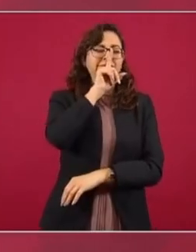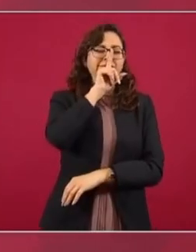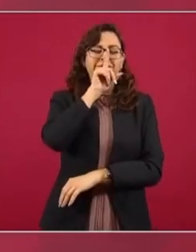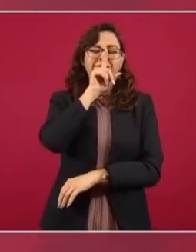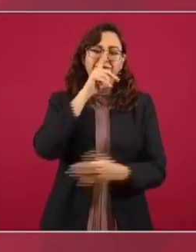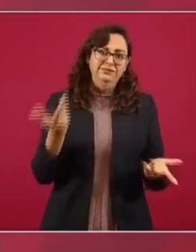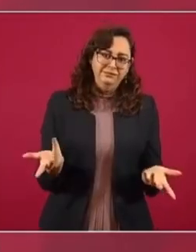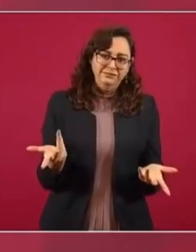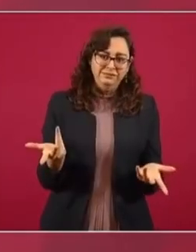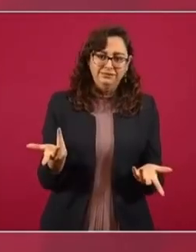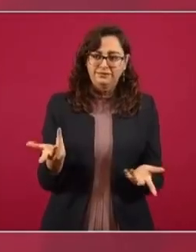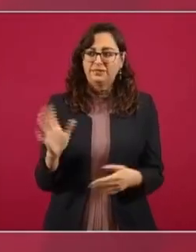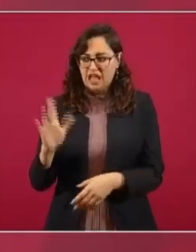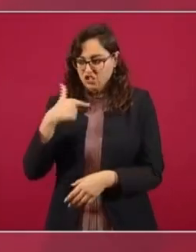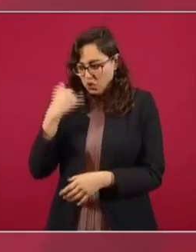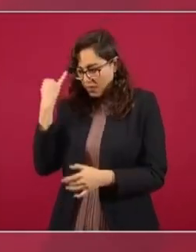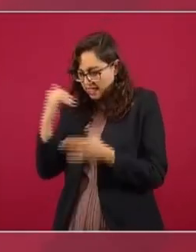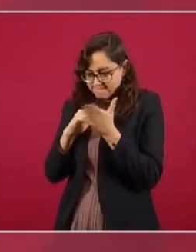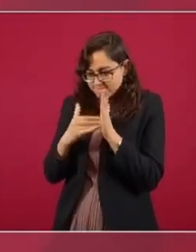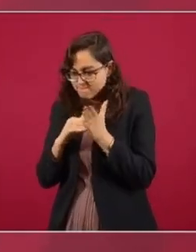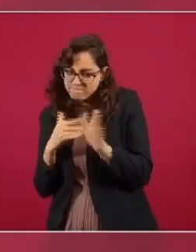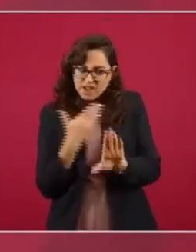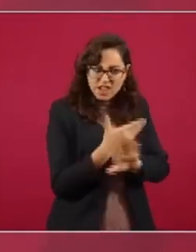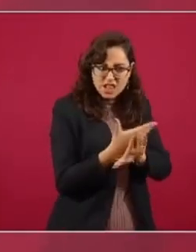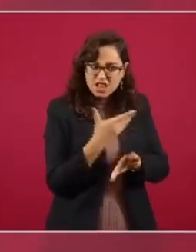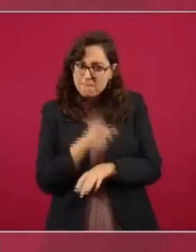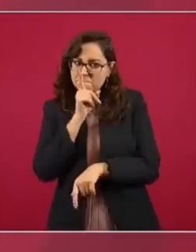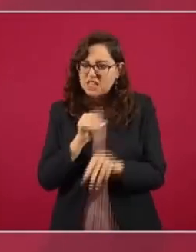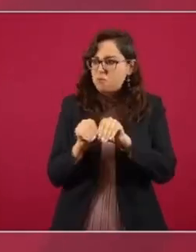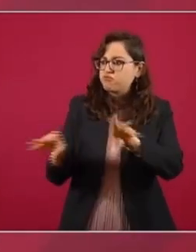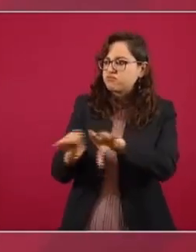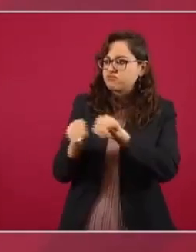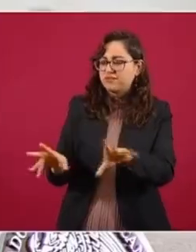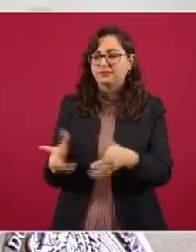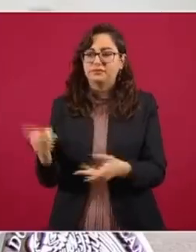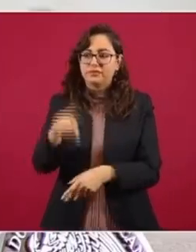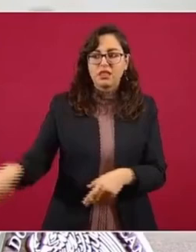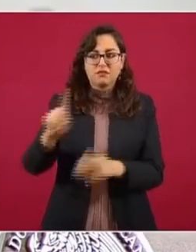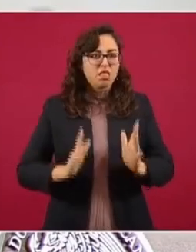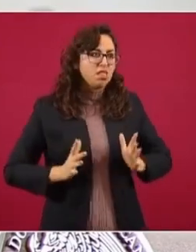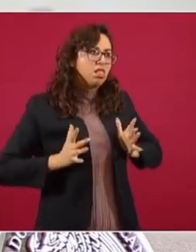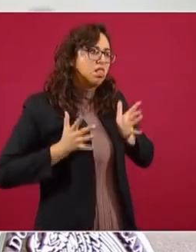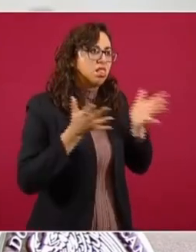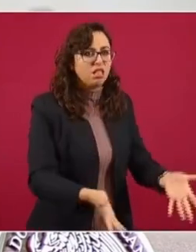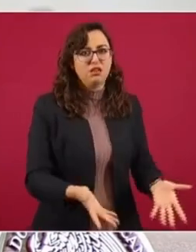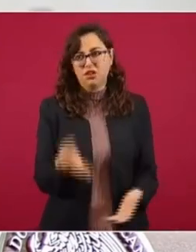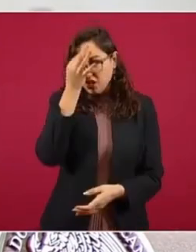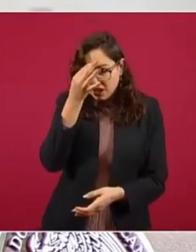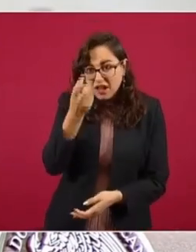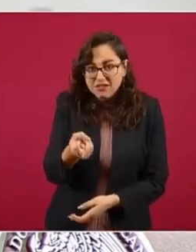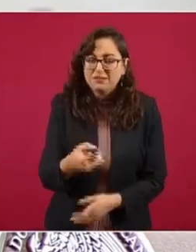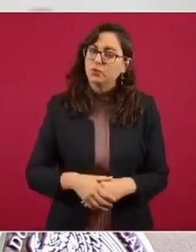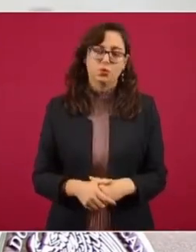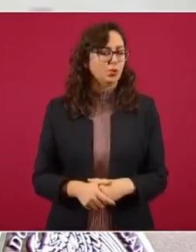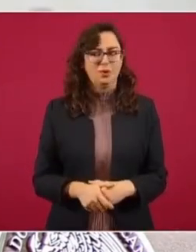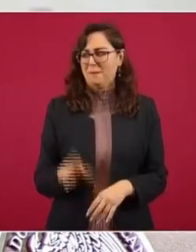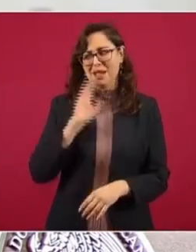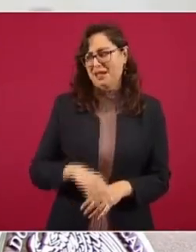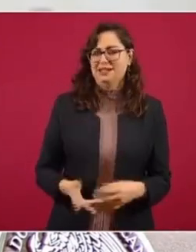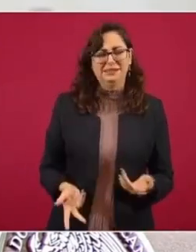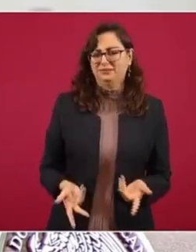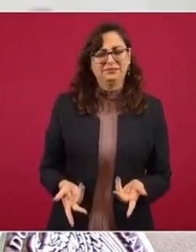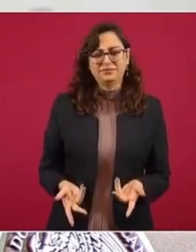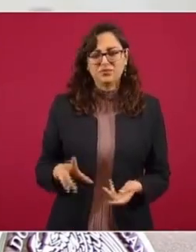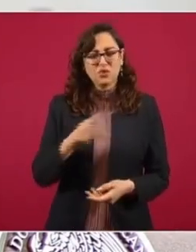Si te acusa alguien que quiere ser candidato, es hasta de mal gustos. Ya no deberían de